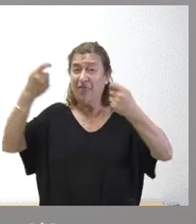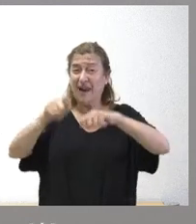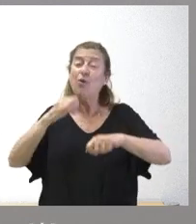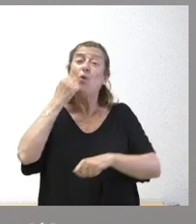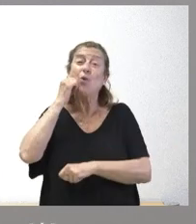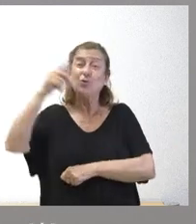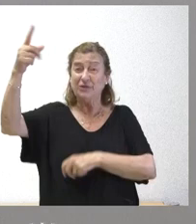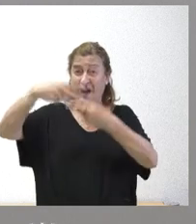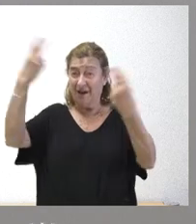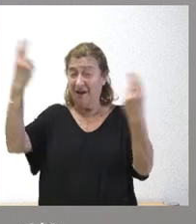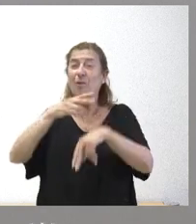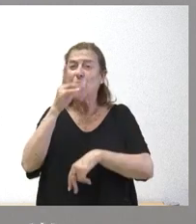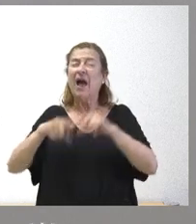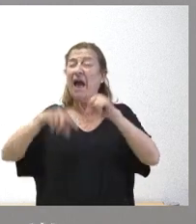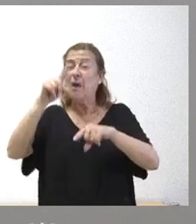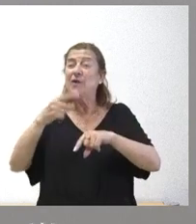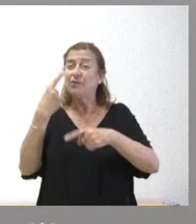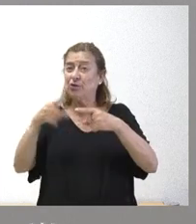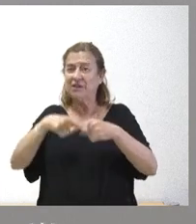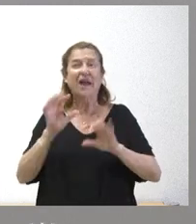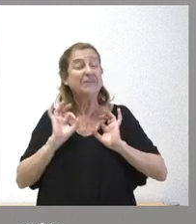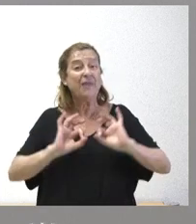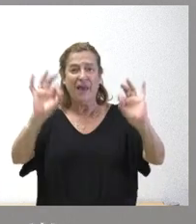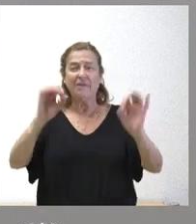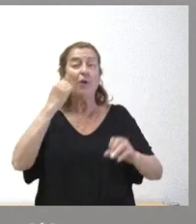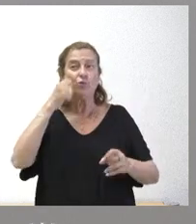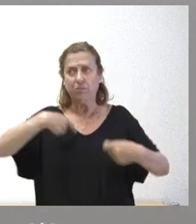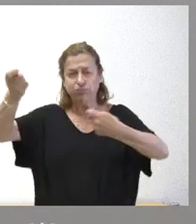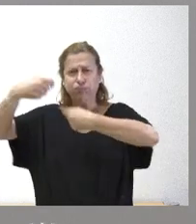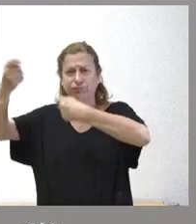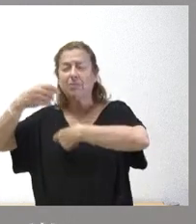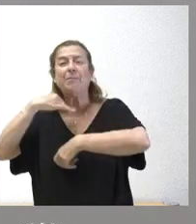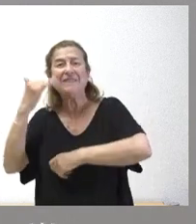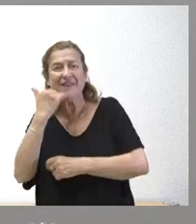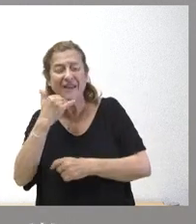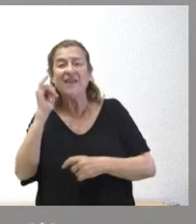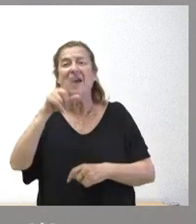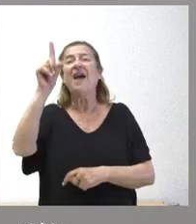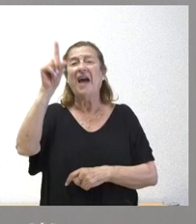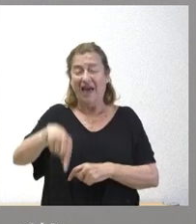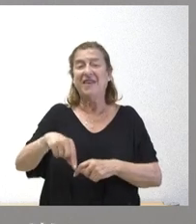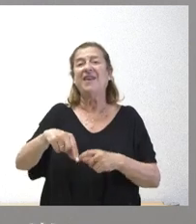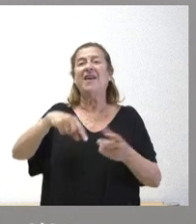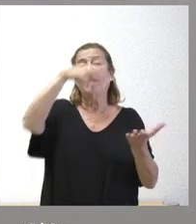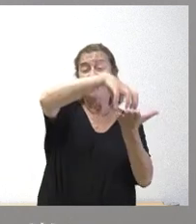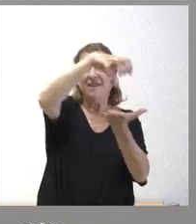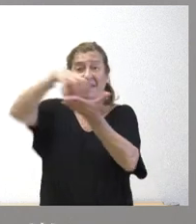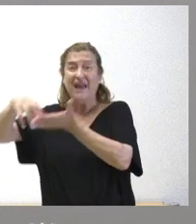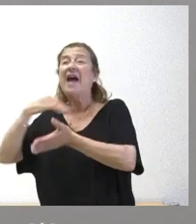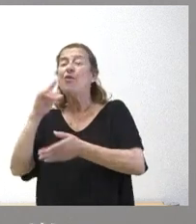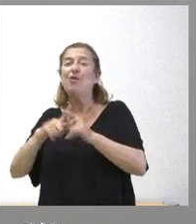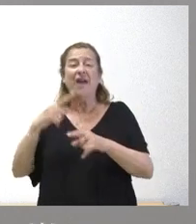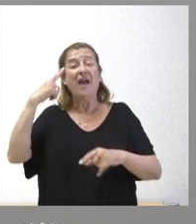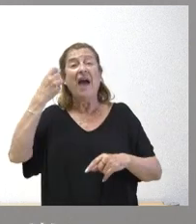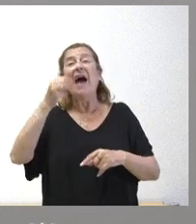Rusia porque había algunos productos que se vendían específicamente en el mercado ruso y hay instalaciones que venden de forma muy intensa en Asia